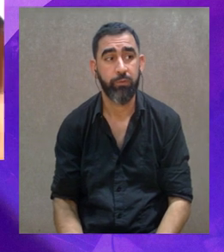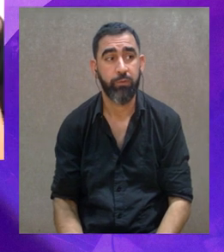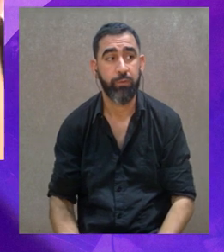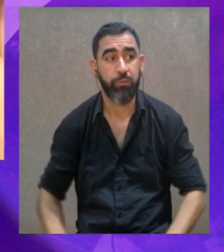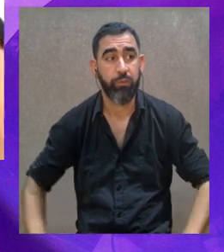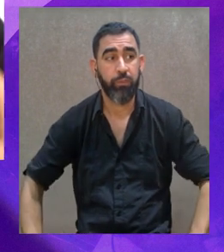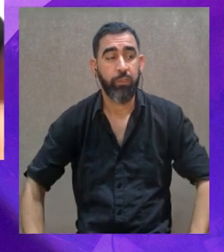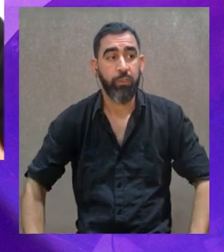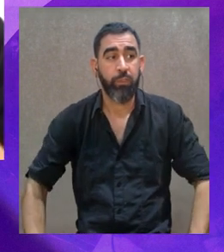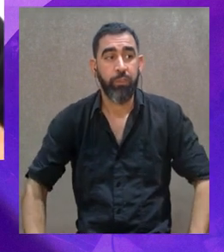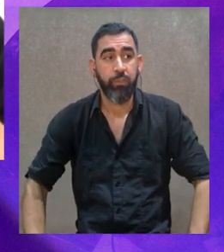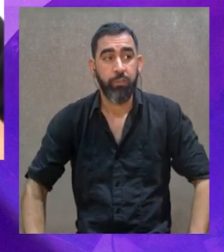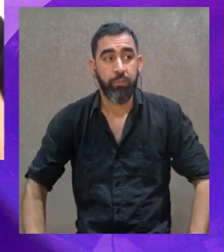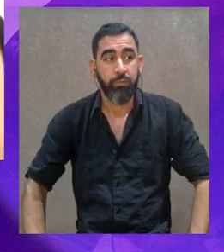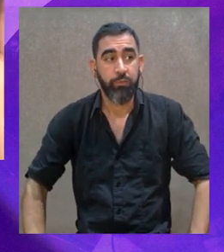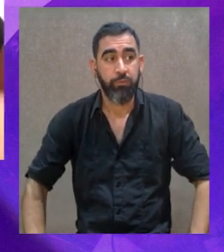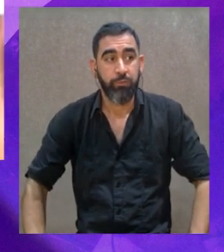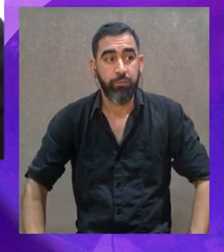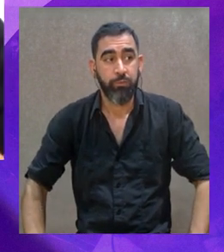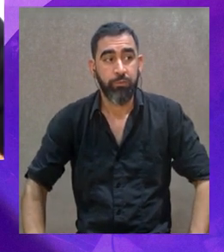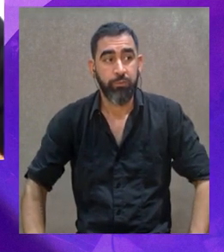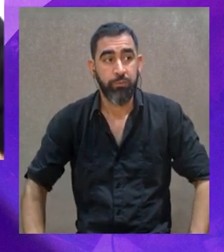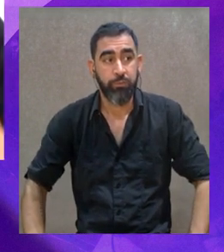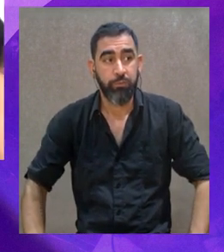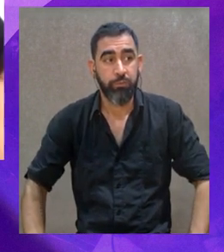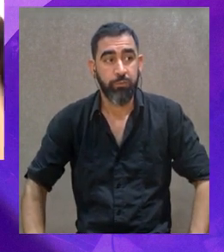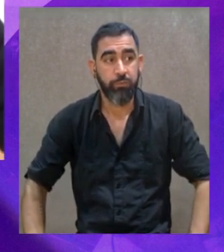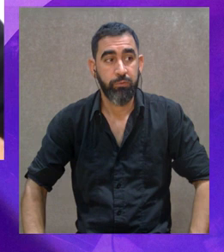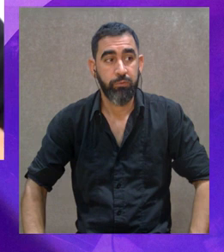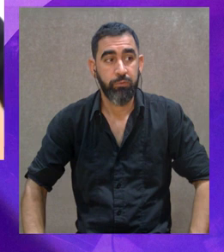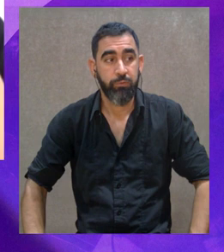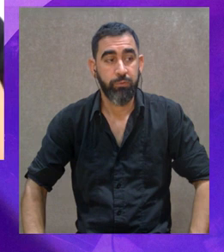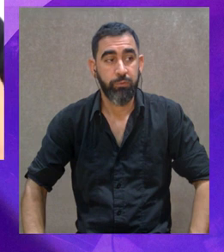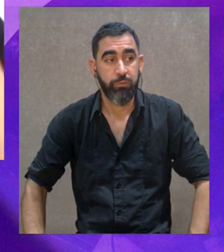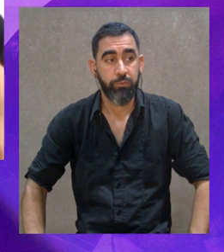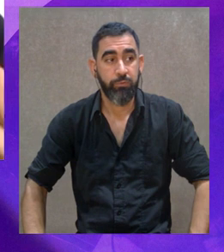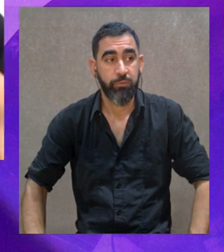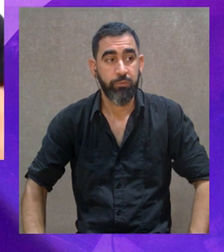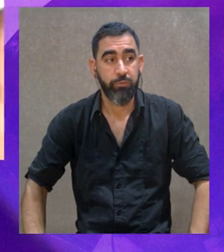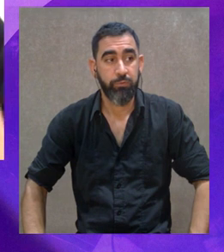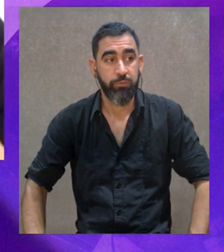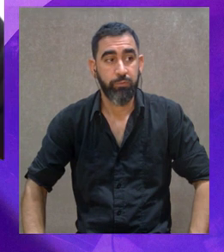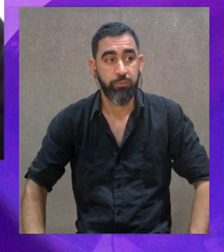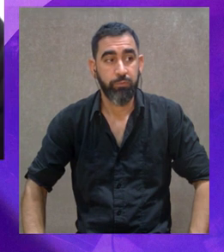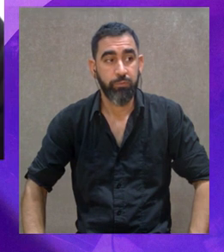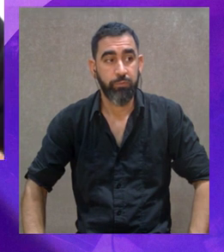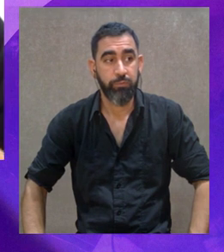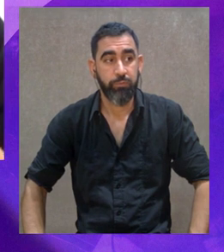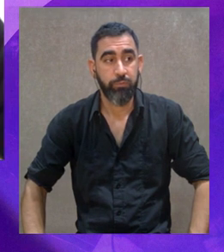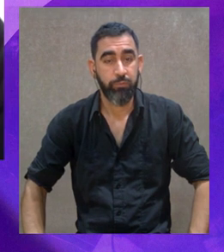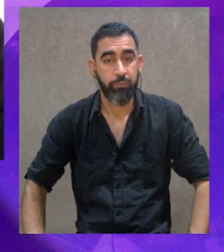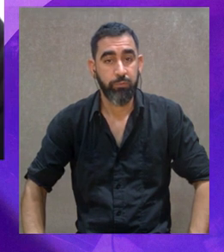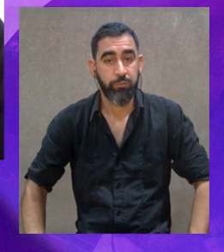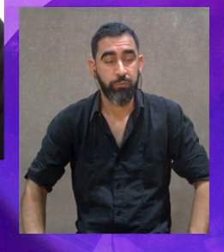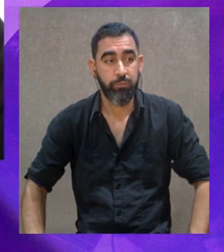seres humanos y de la empatía y de generar una mejor sociedad. Creo que ese componente de goce, de disfrute que